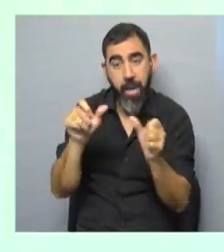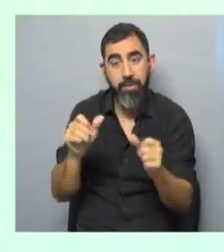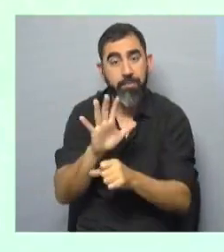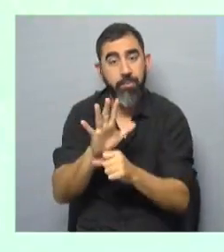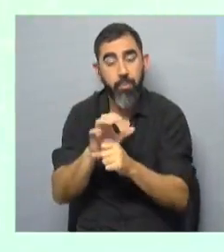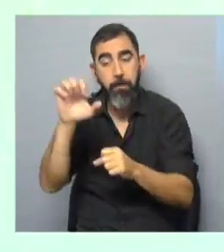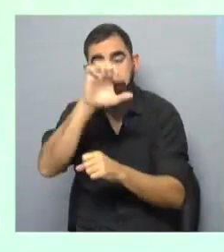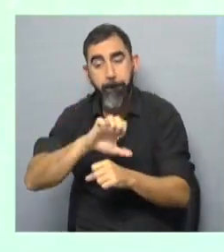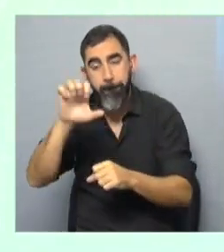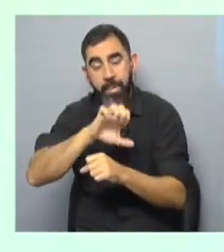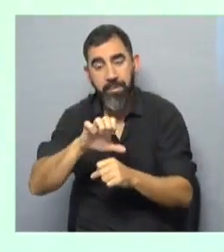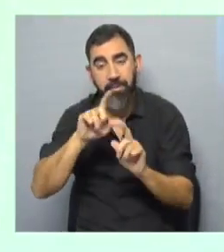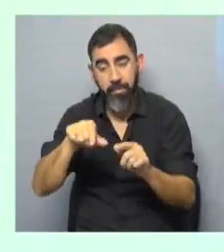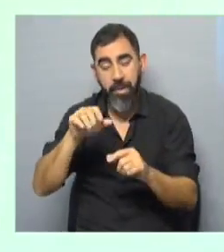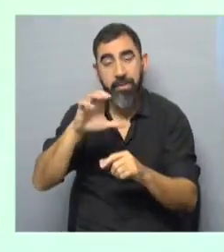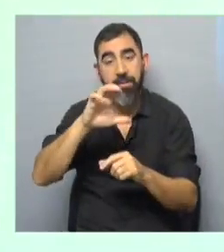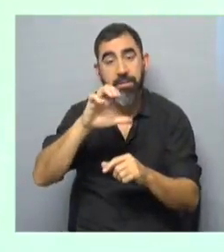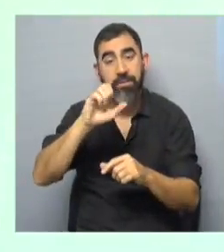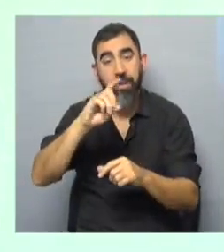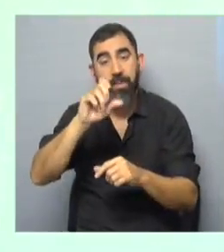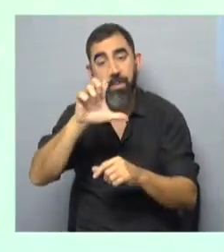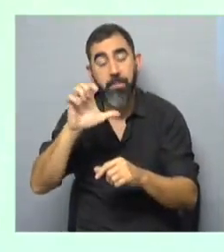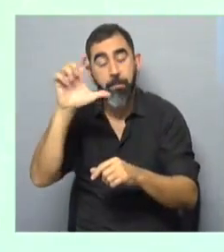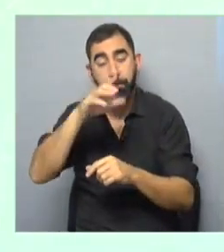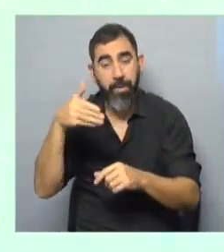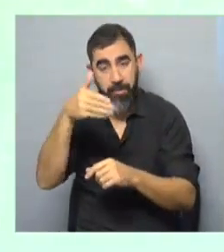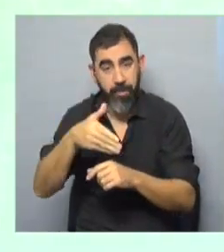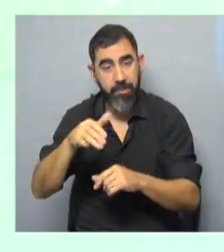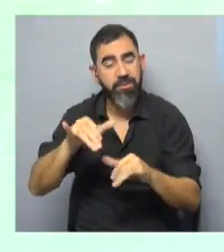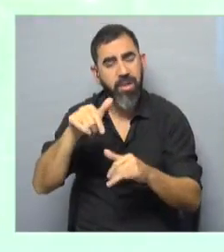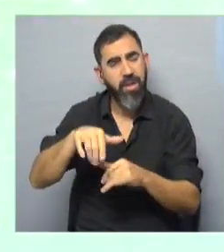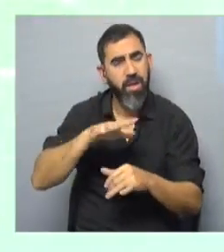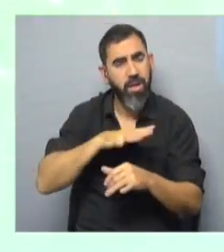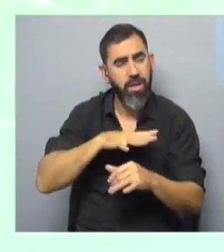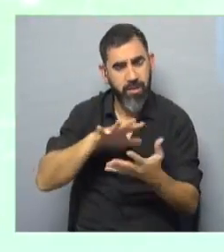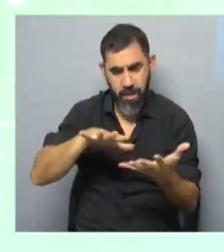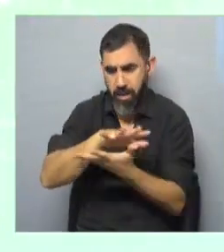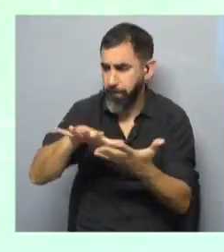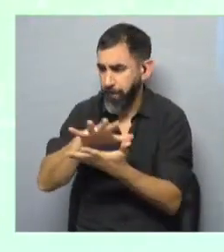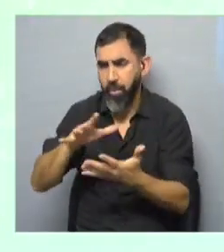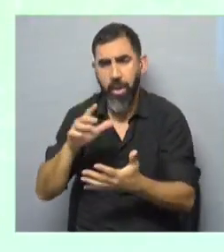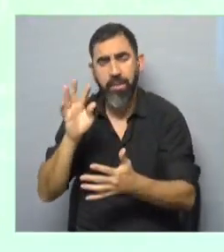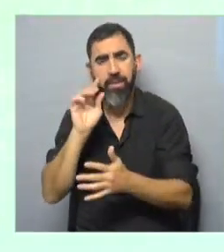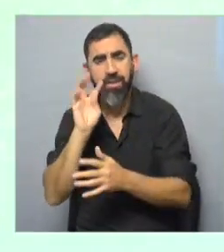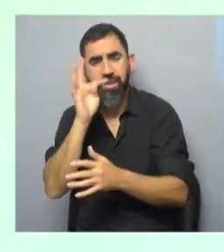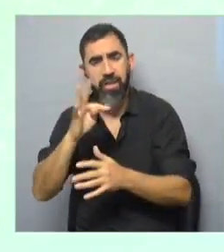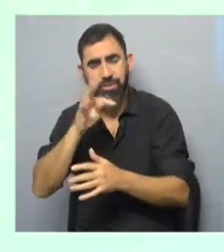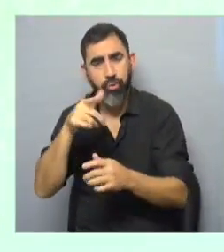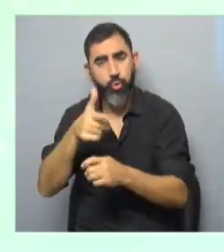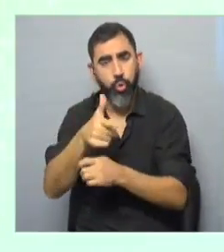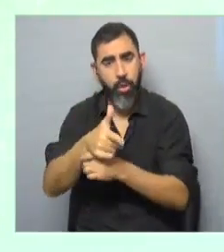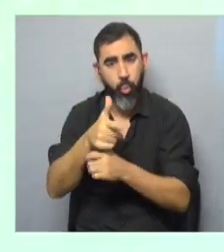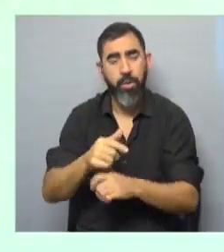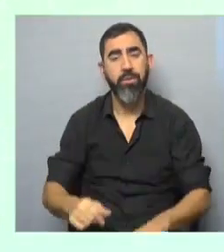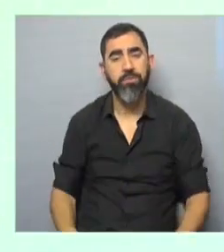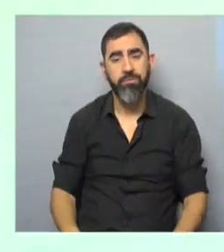pequeña empresa y ser incubados también por el CEDEL. Ya aquí en el CEDEL tienen, además tienen espacio porque tienen un taller de soldadura. Sí, nosotros en